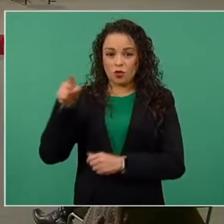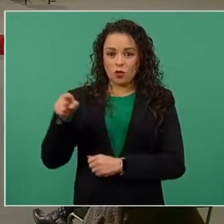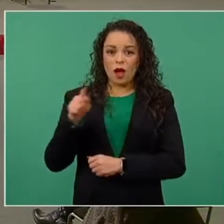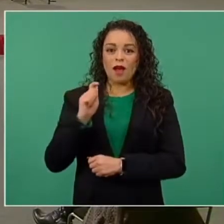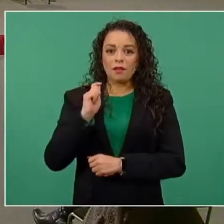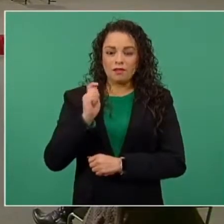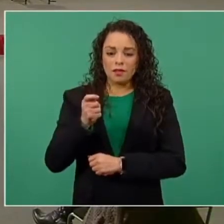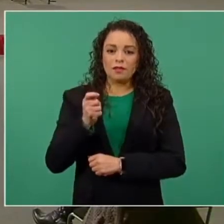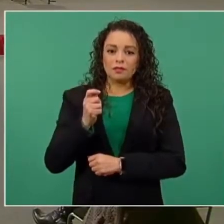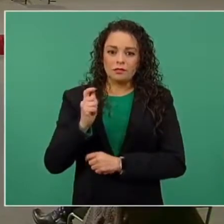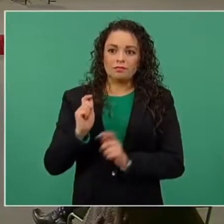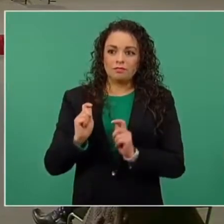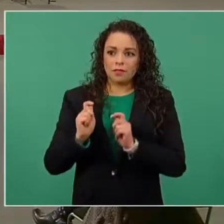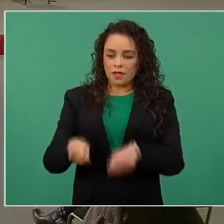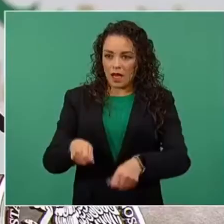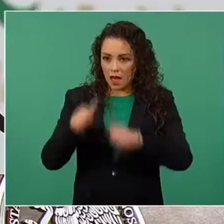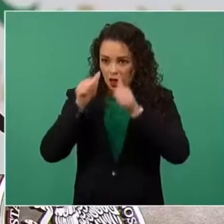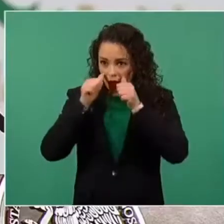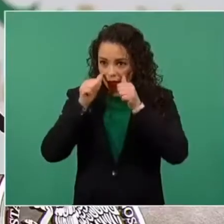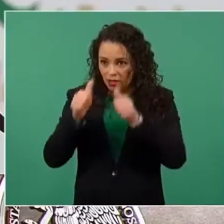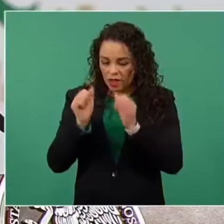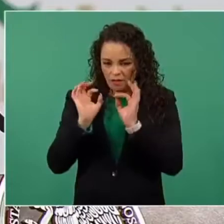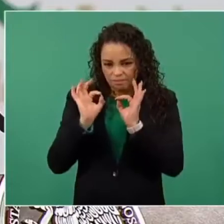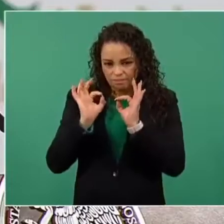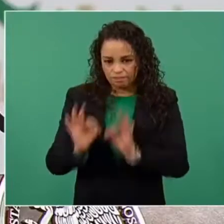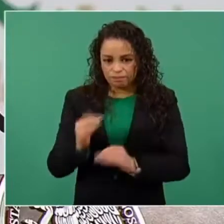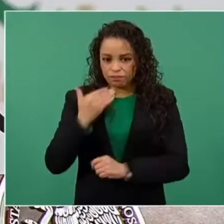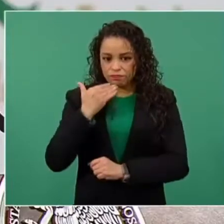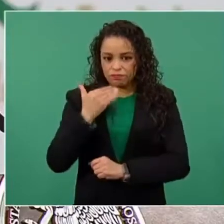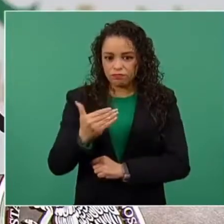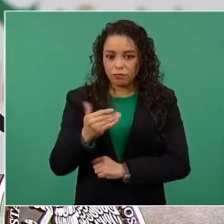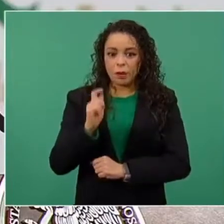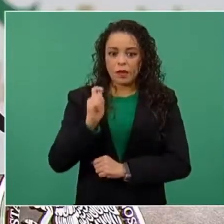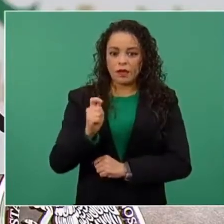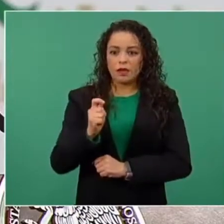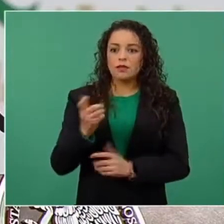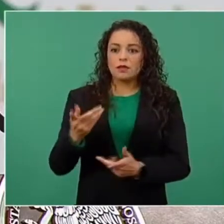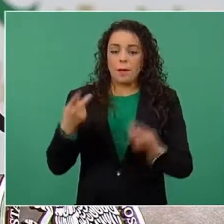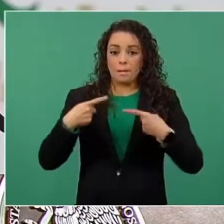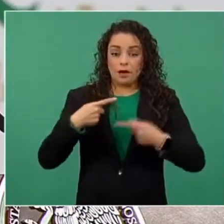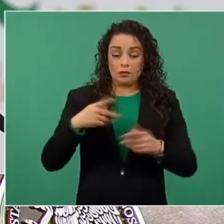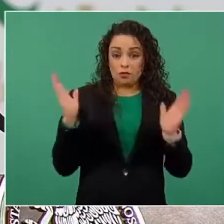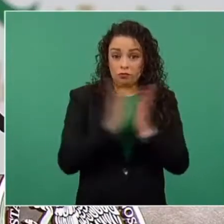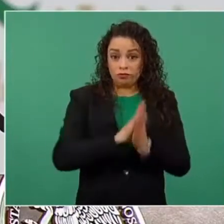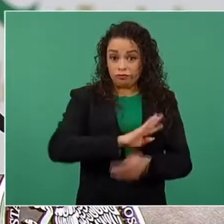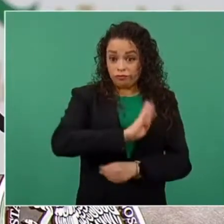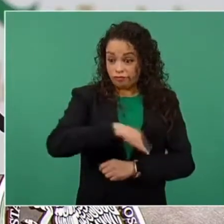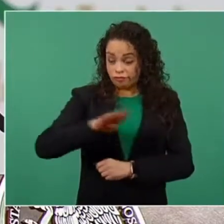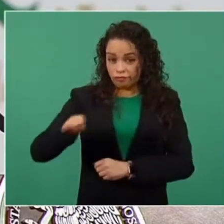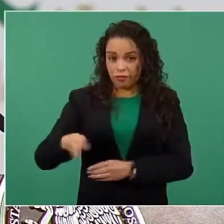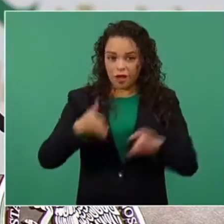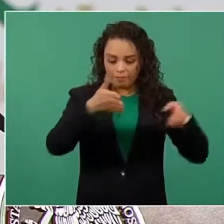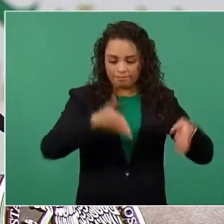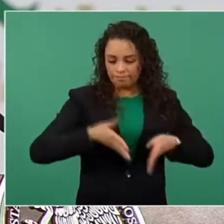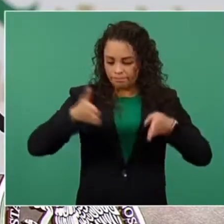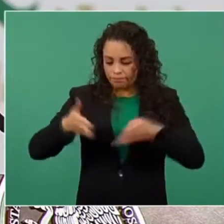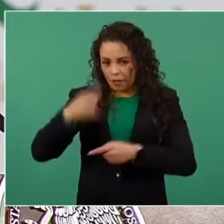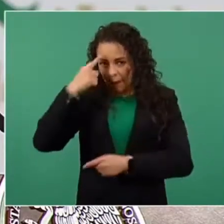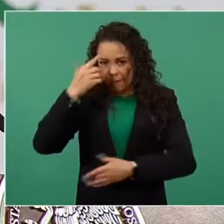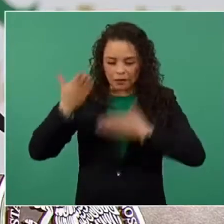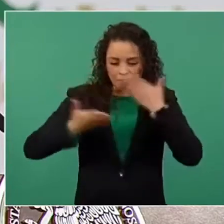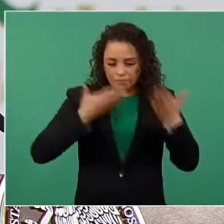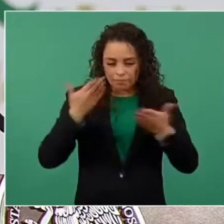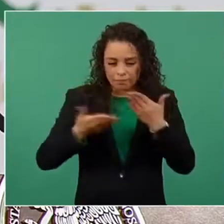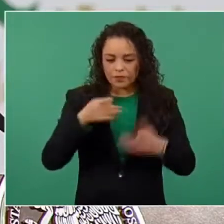a garantizar una atención adecuada a los cuerpos de las personas fallecidas para poder ser identificadas. La